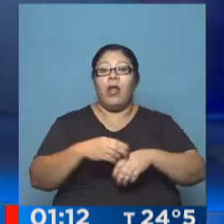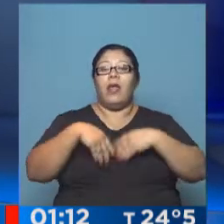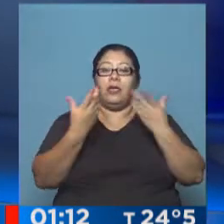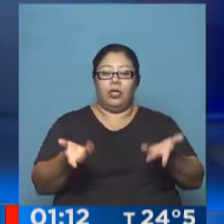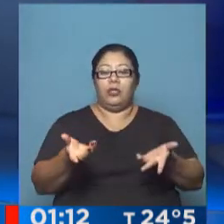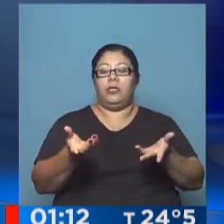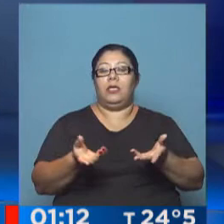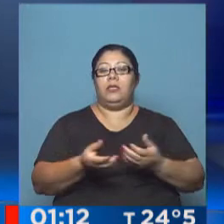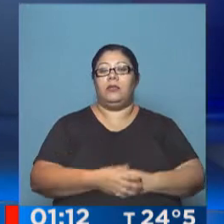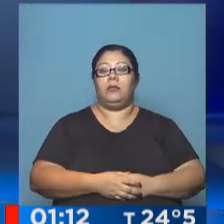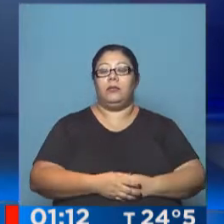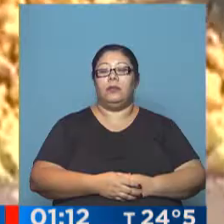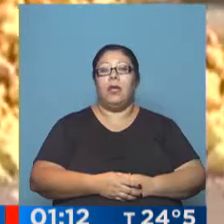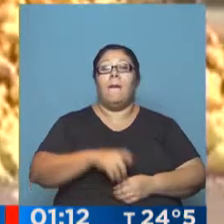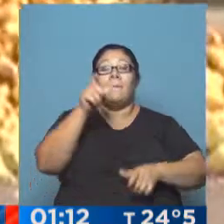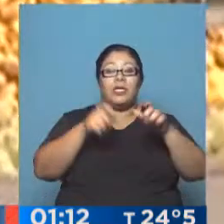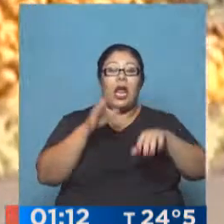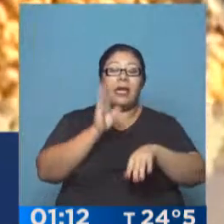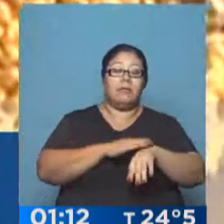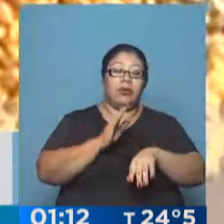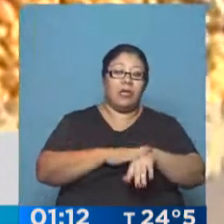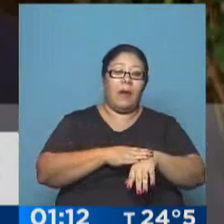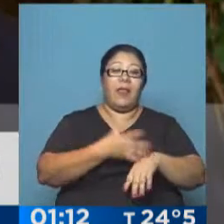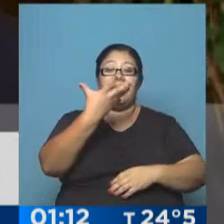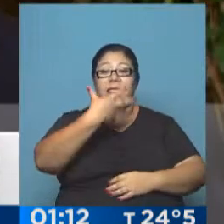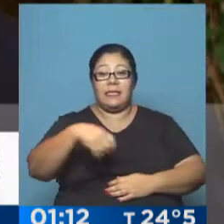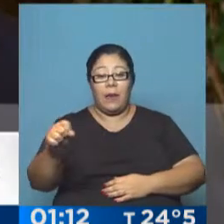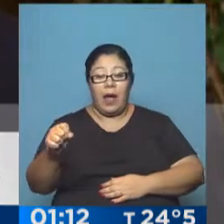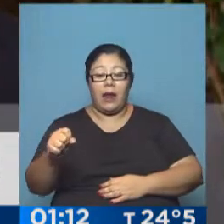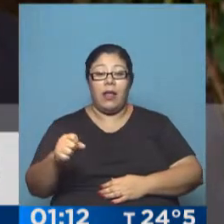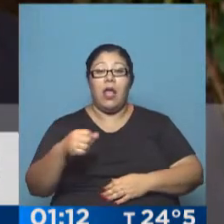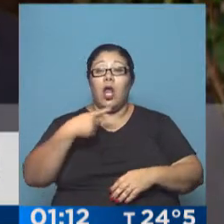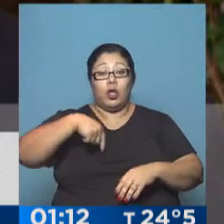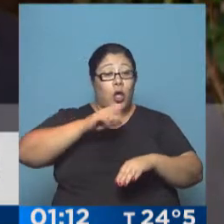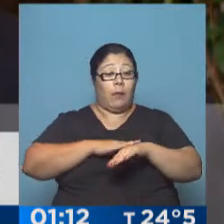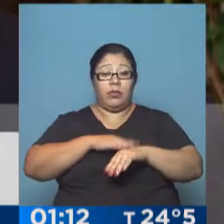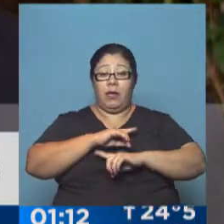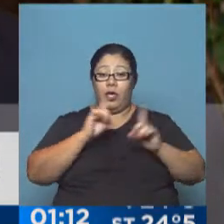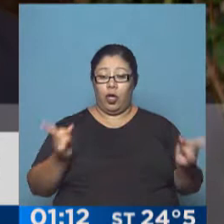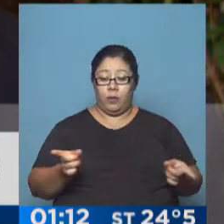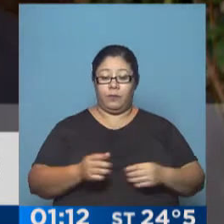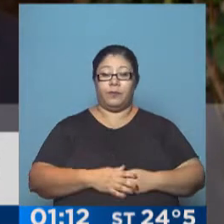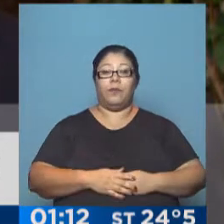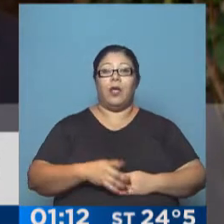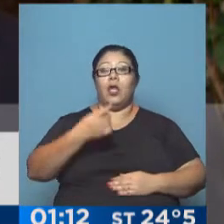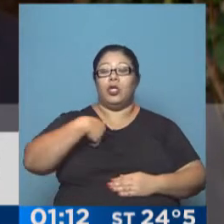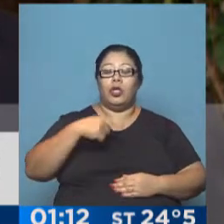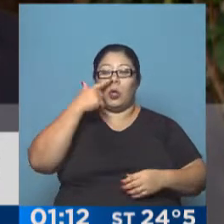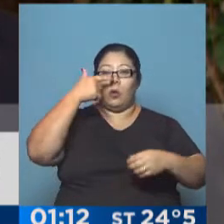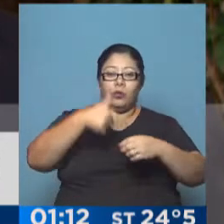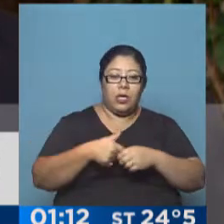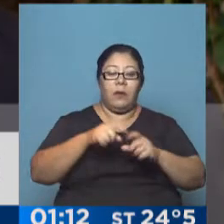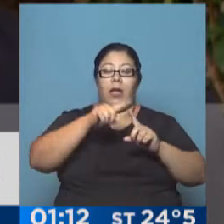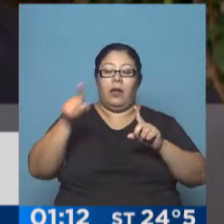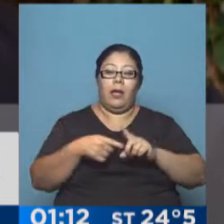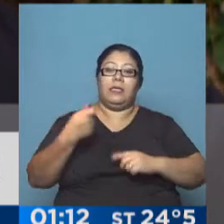carga niegan su responsabilidad. Nosotros no somos fijadores de precios, porque ya que todos nuestros insumos como combustible, neumático, seguro,